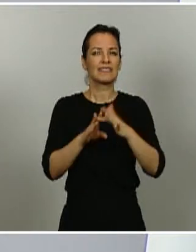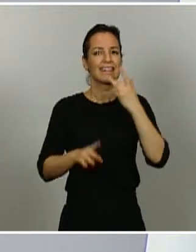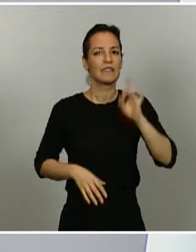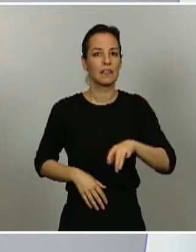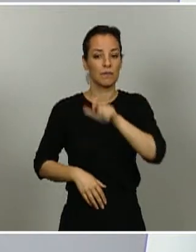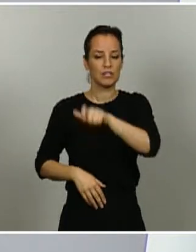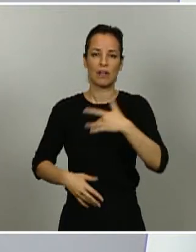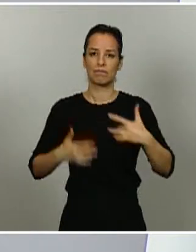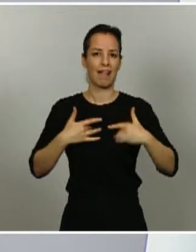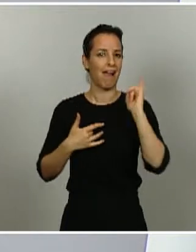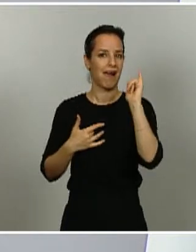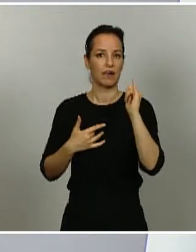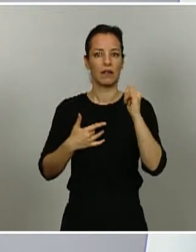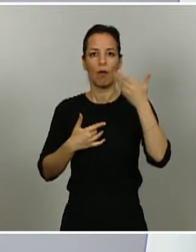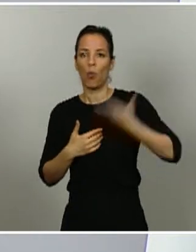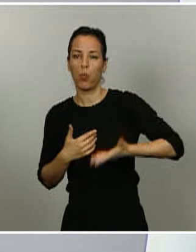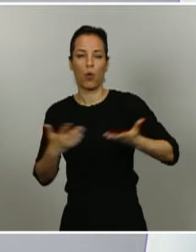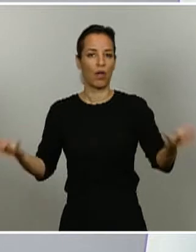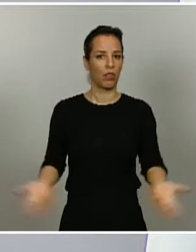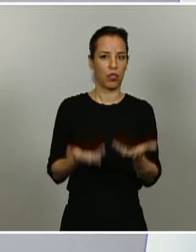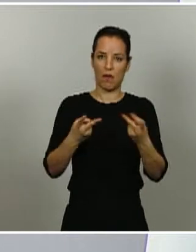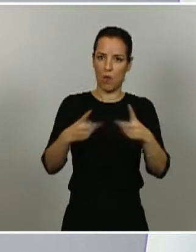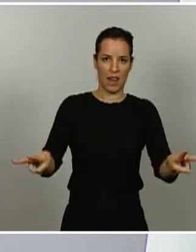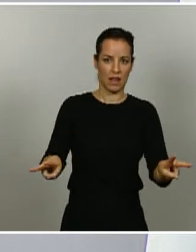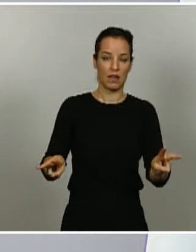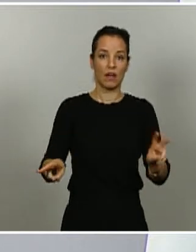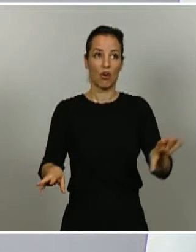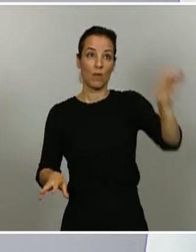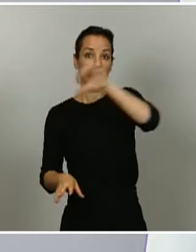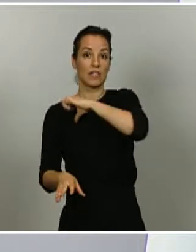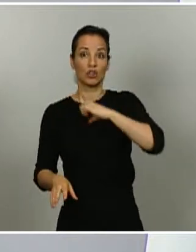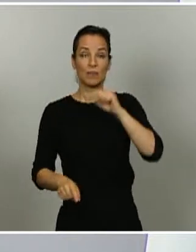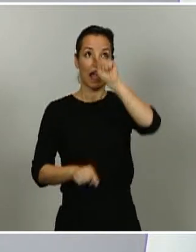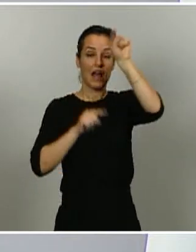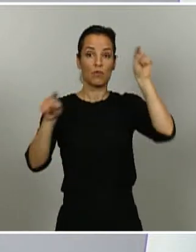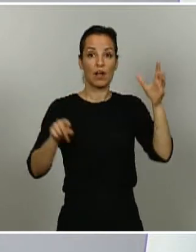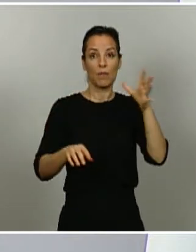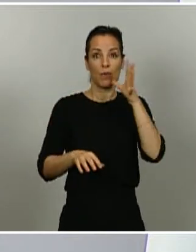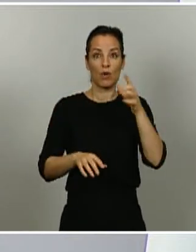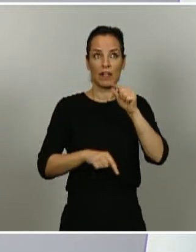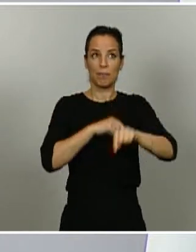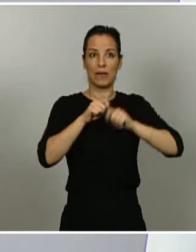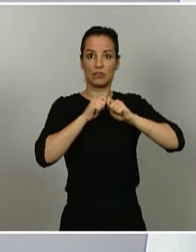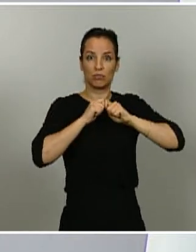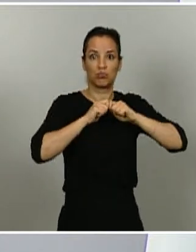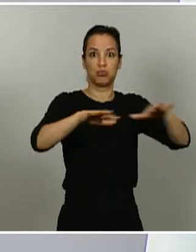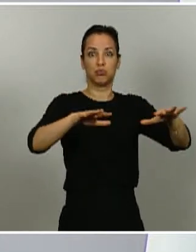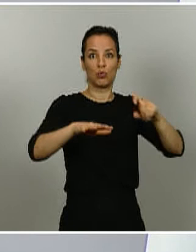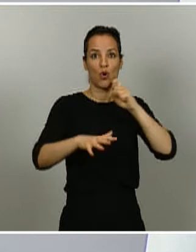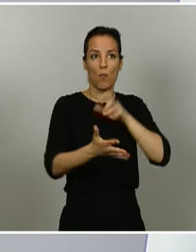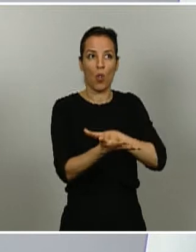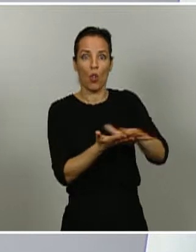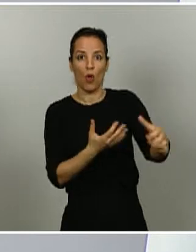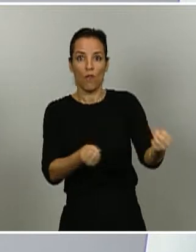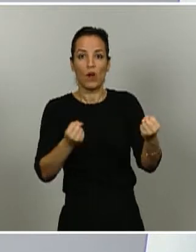sea grave o sea leve. En algunas comunidades autónomas por razón del impacto que ha tenido de la epidemia pues está ahora elaborando